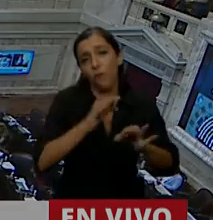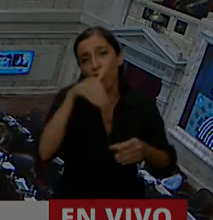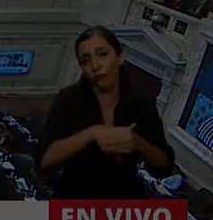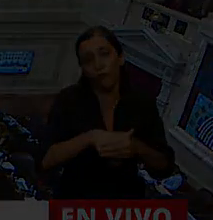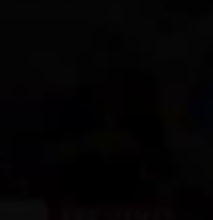diputado.